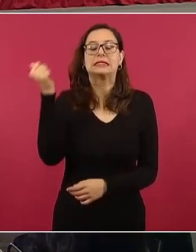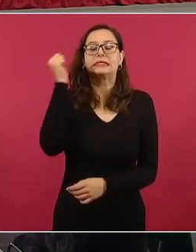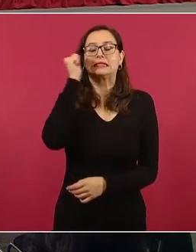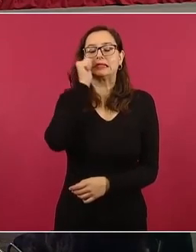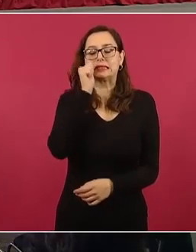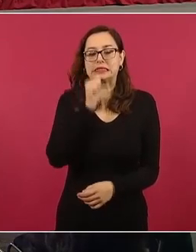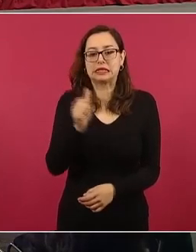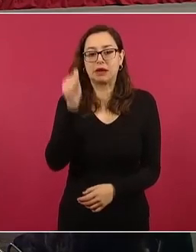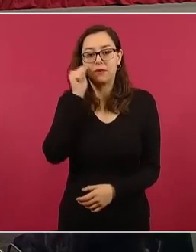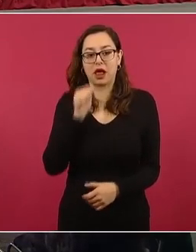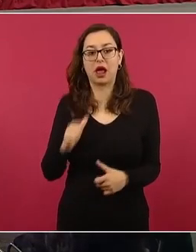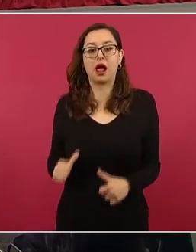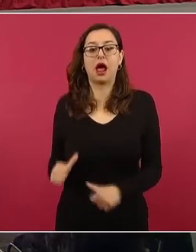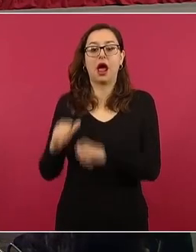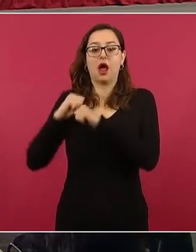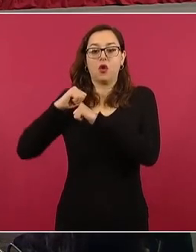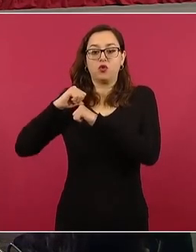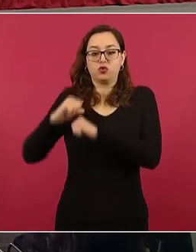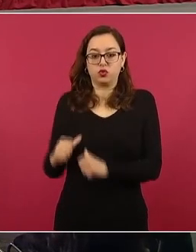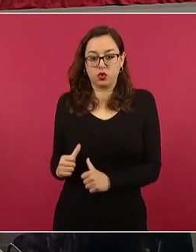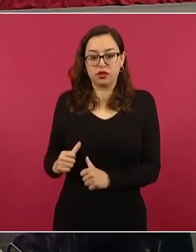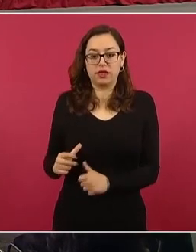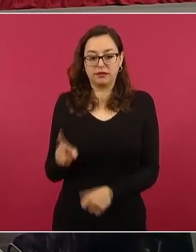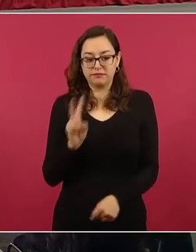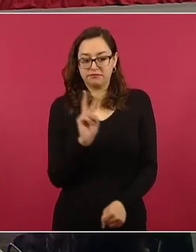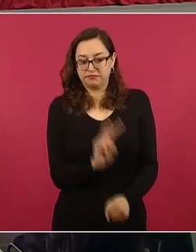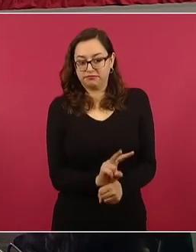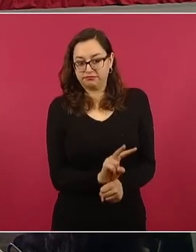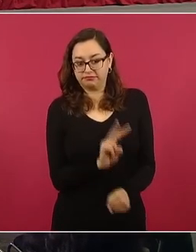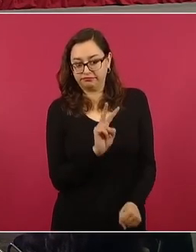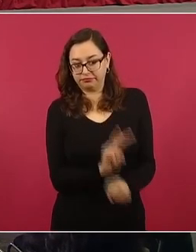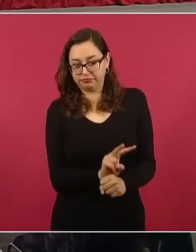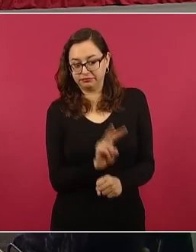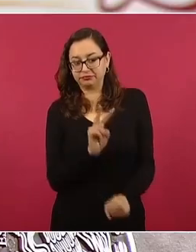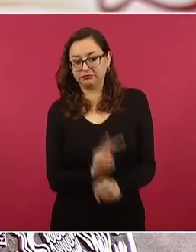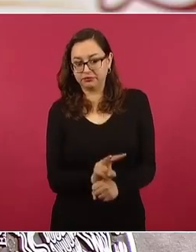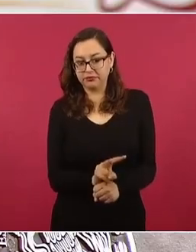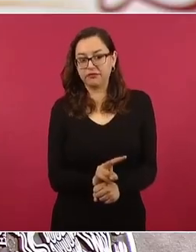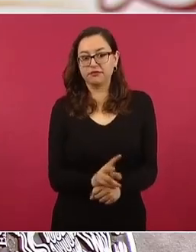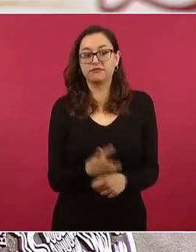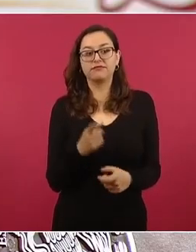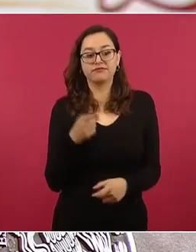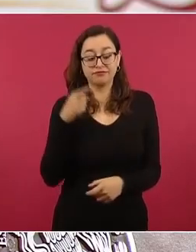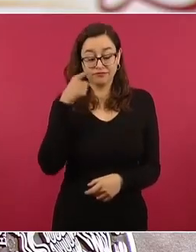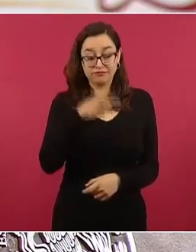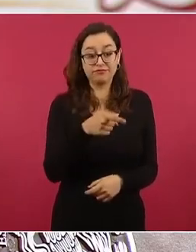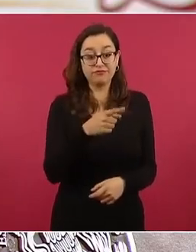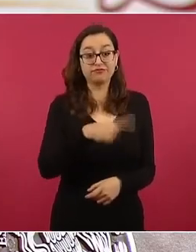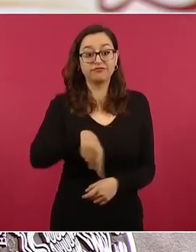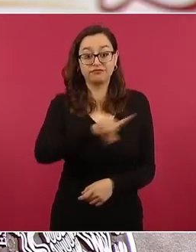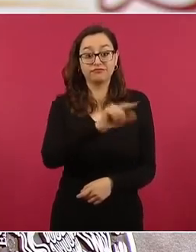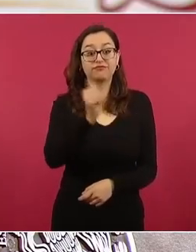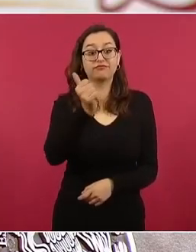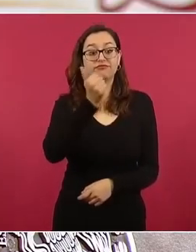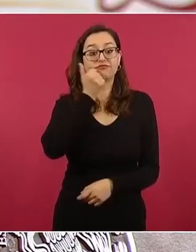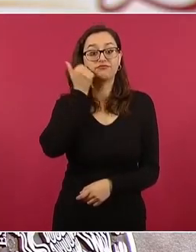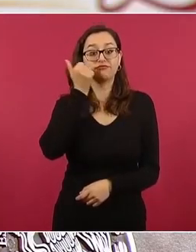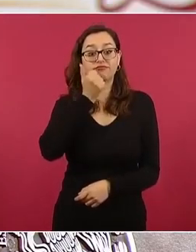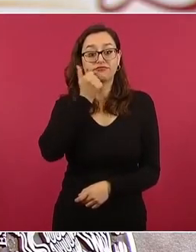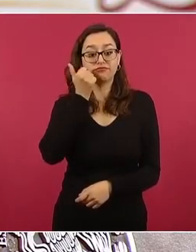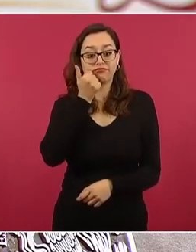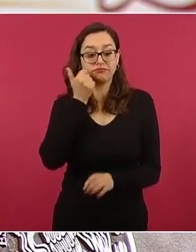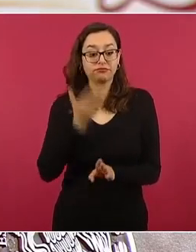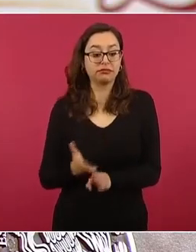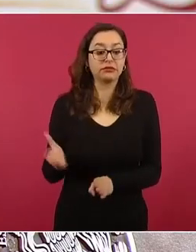las autoridades hicieron el seguimiento de las acciones de los estudiantes quienes eran monitoreados desde días